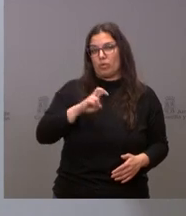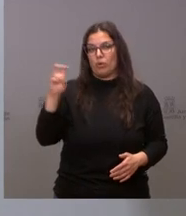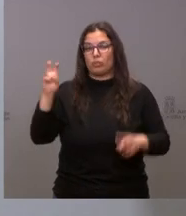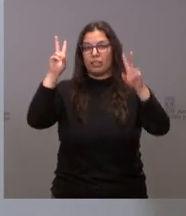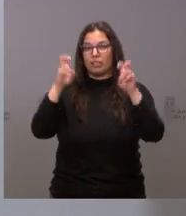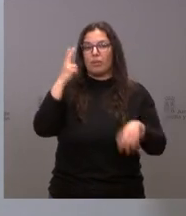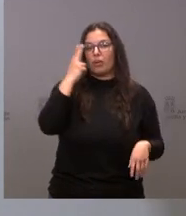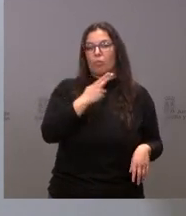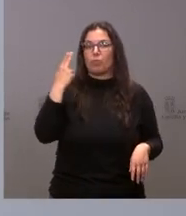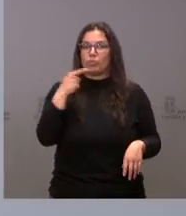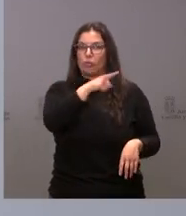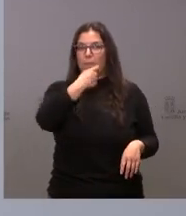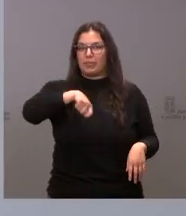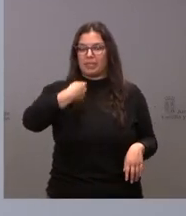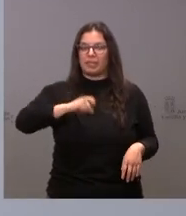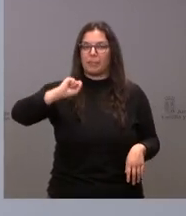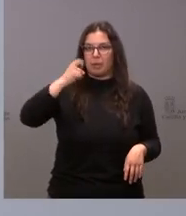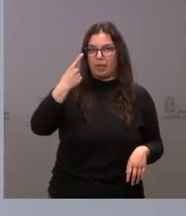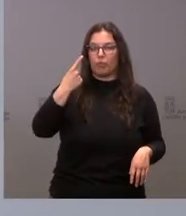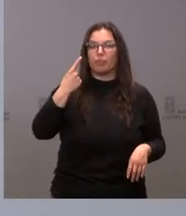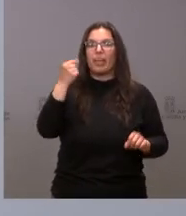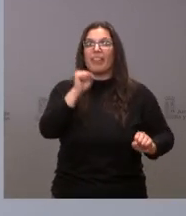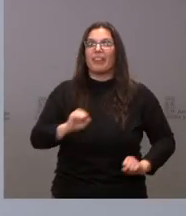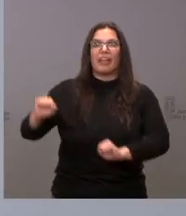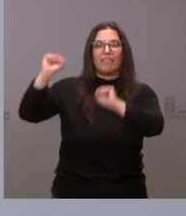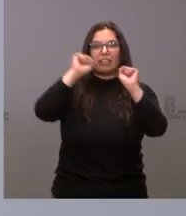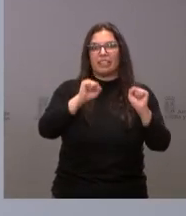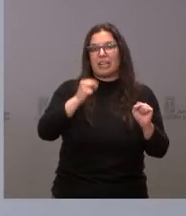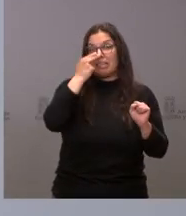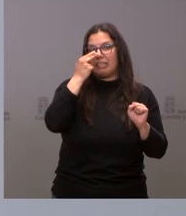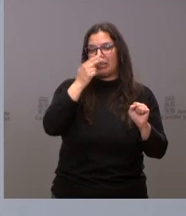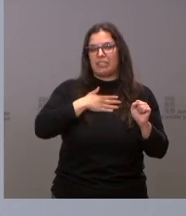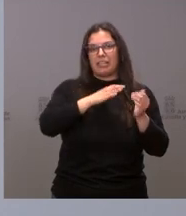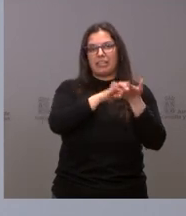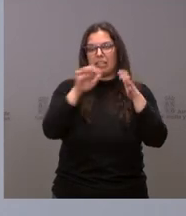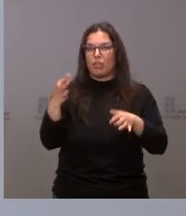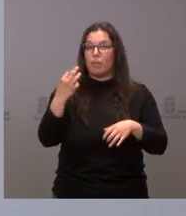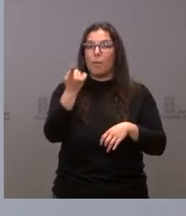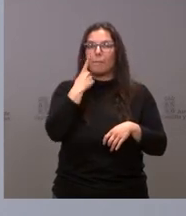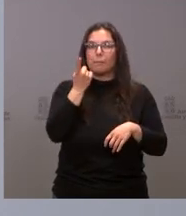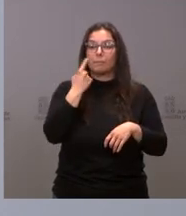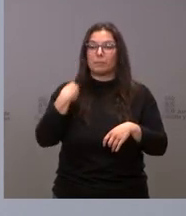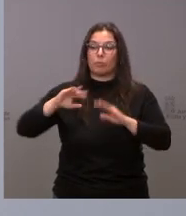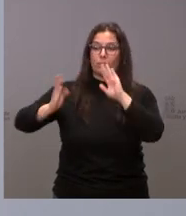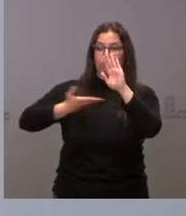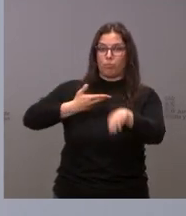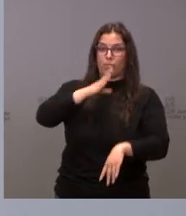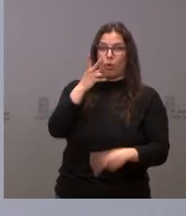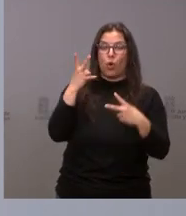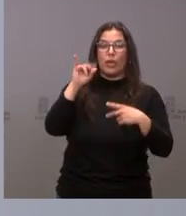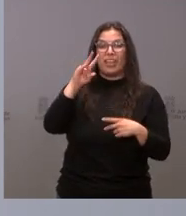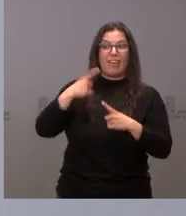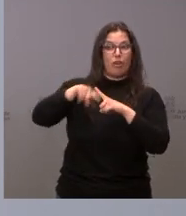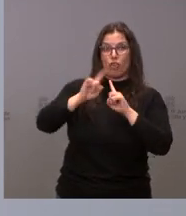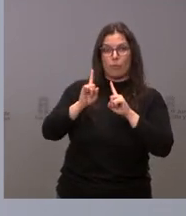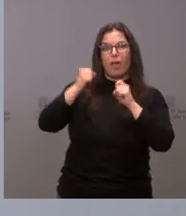compromiso del presidente primero de defender los intereses de Castilla y León de estar muy atentos a este perjuicio que se nos causó y que ha permitido defender los